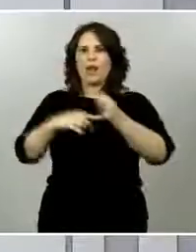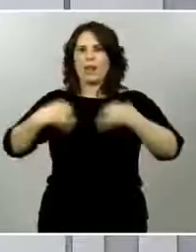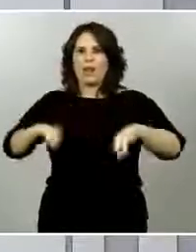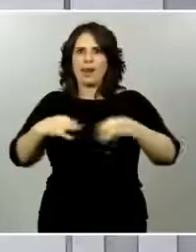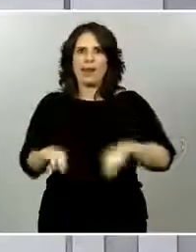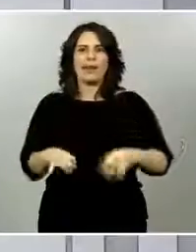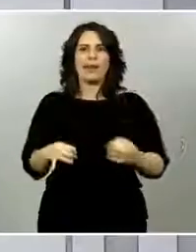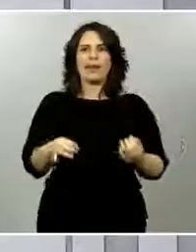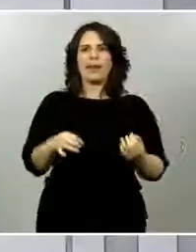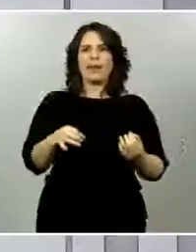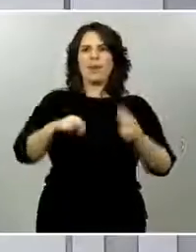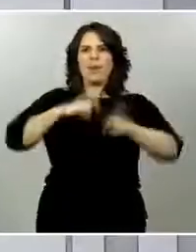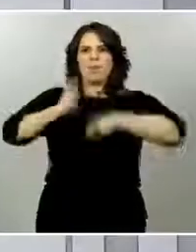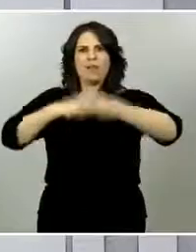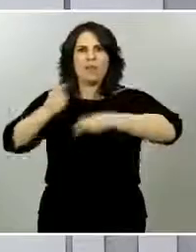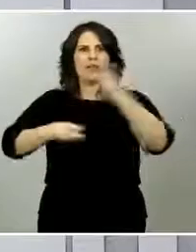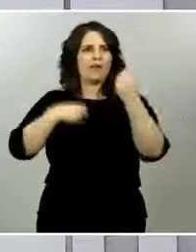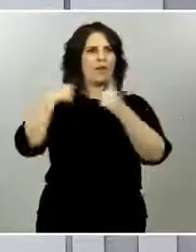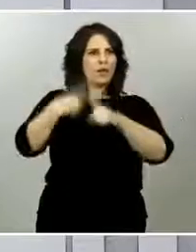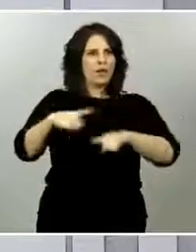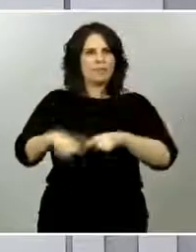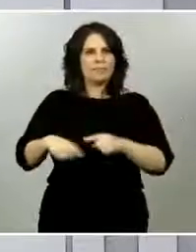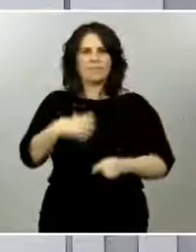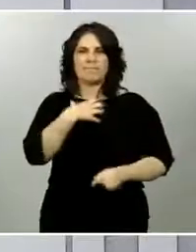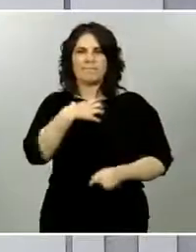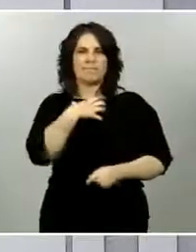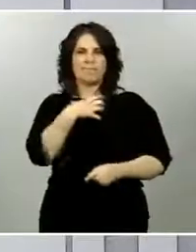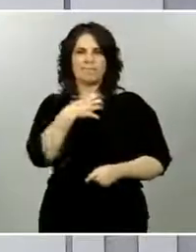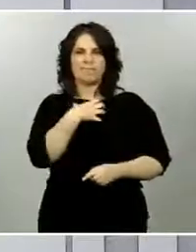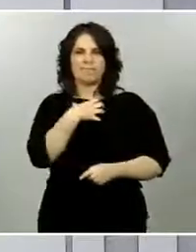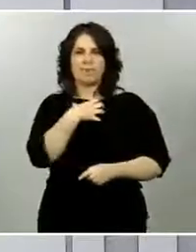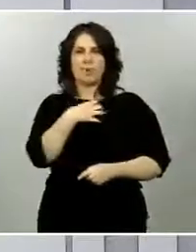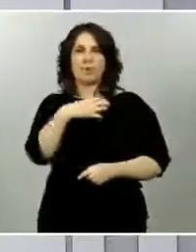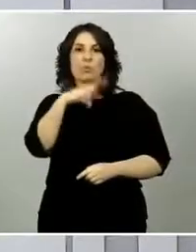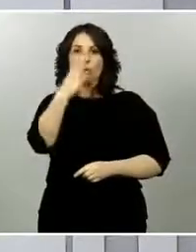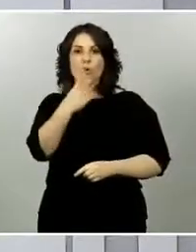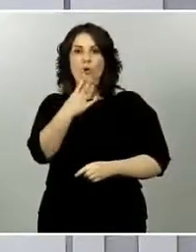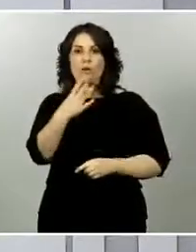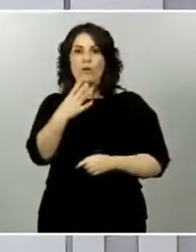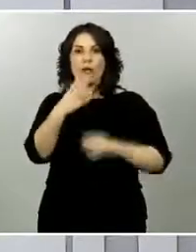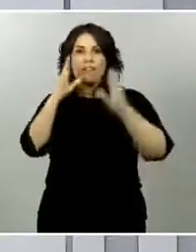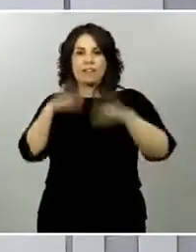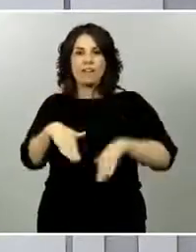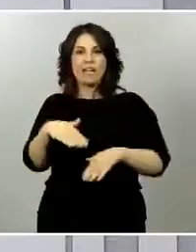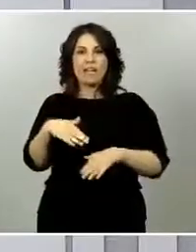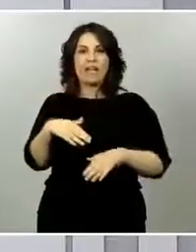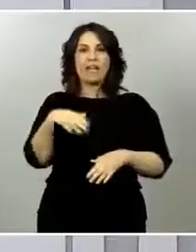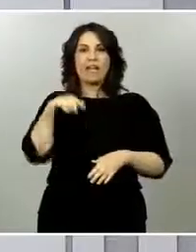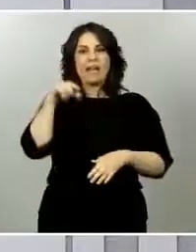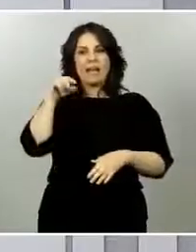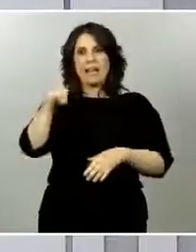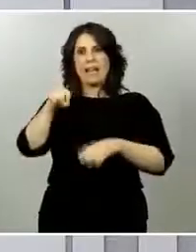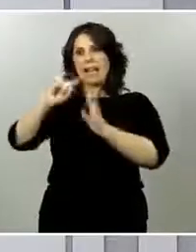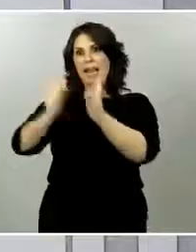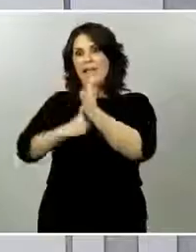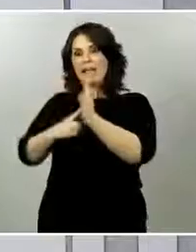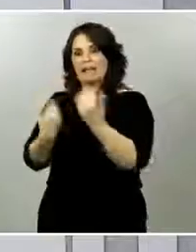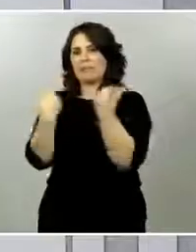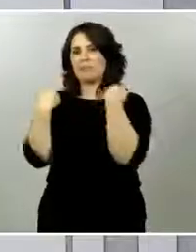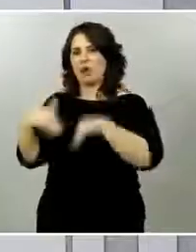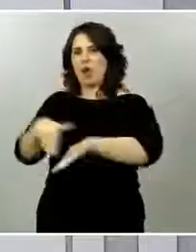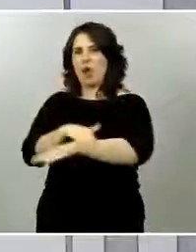disminución de la movilidad. Nada comparable a ningún tipo de ley orgánica, de ningún tipo de ley ordinaria, por muchas